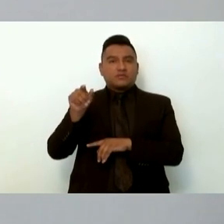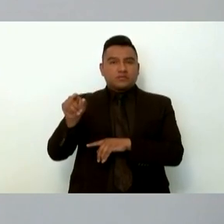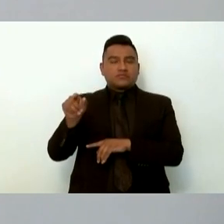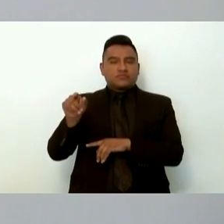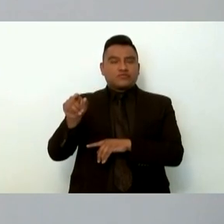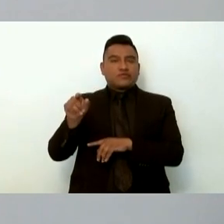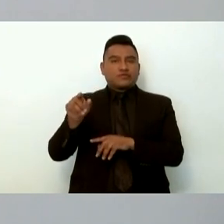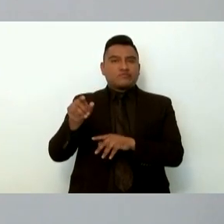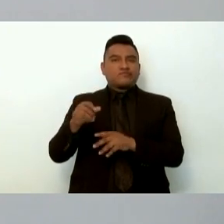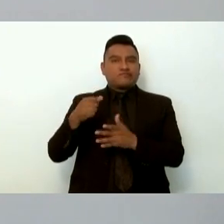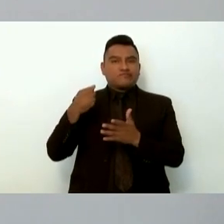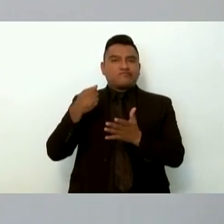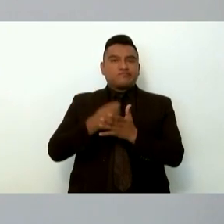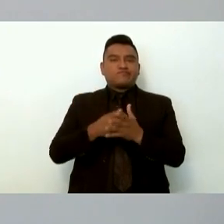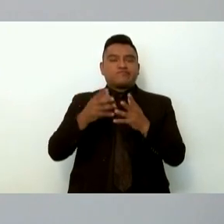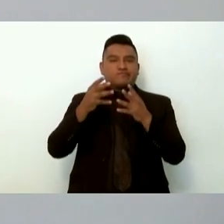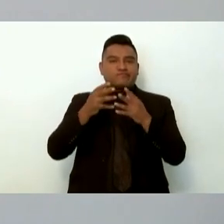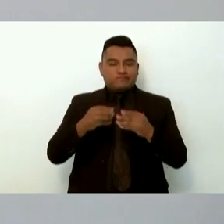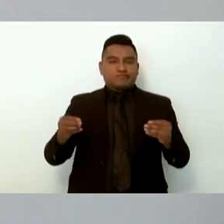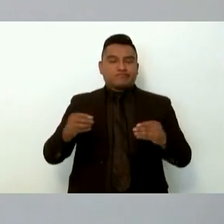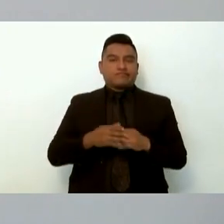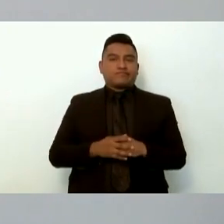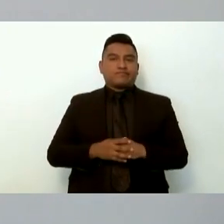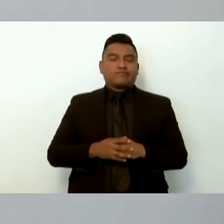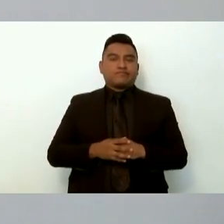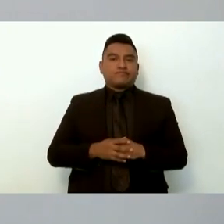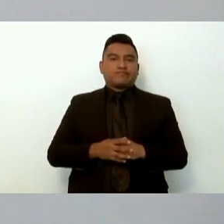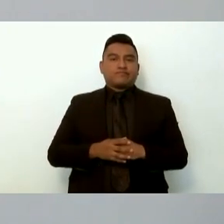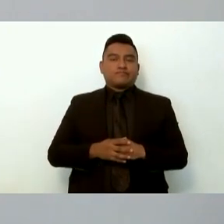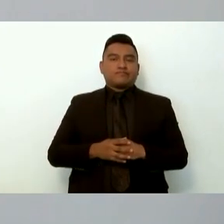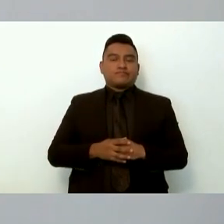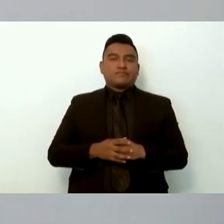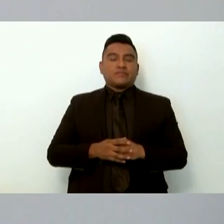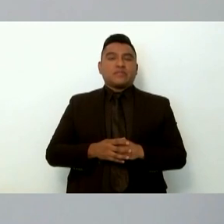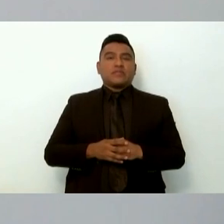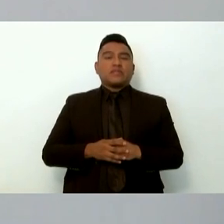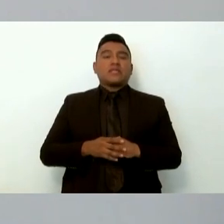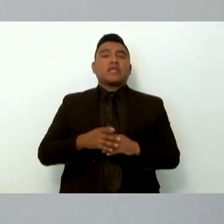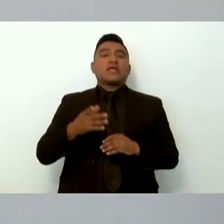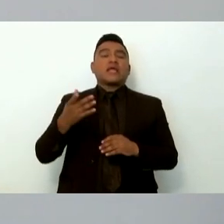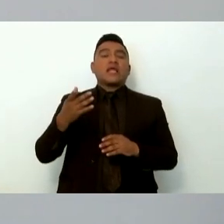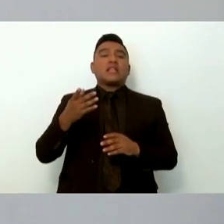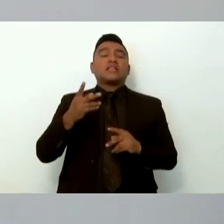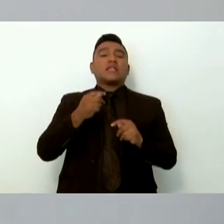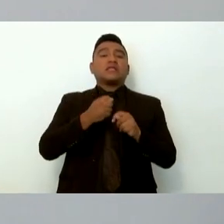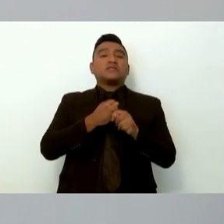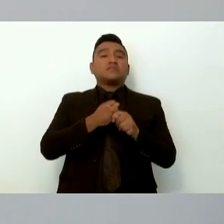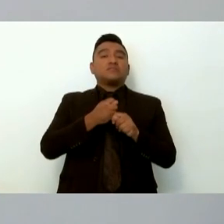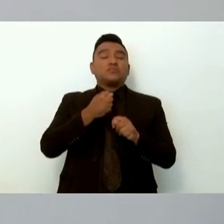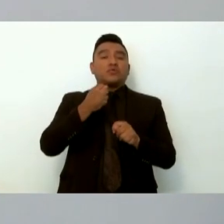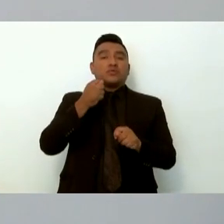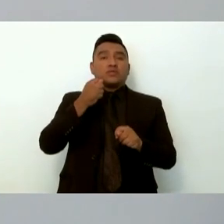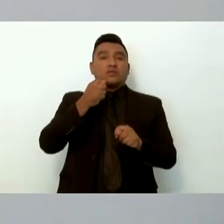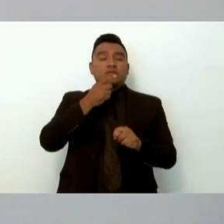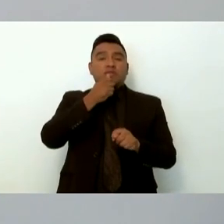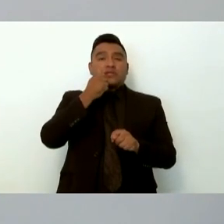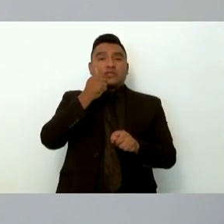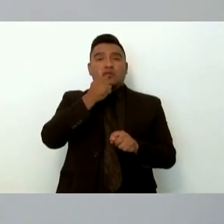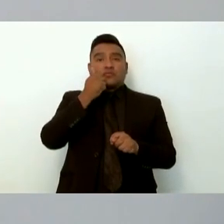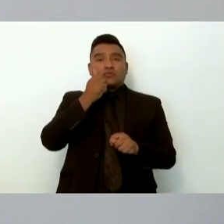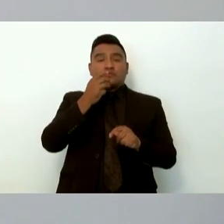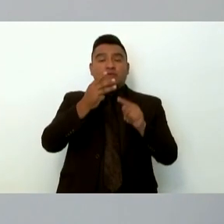desaparecidos que el móvil de la desapolición de los estudiantes se sustenta en tres posibles